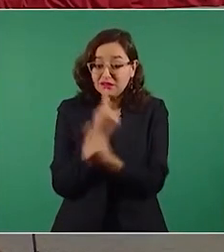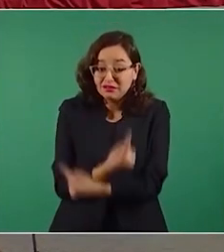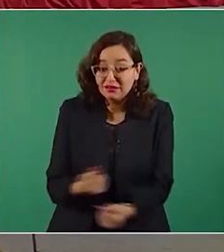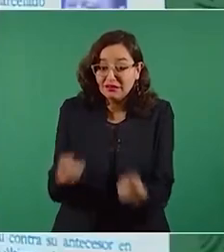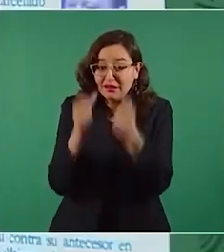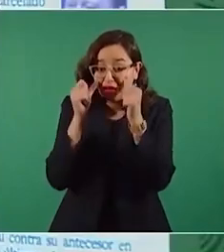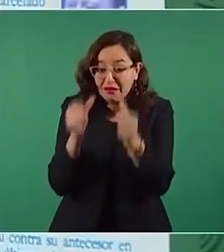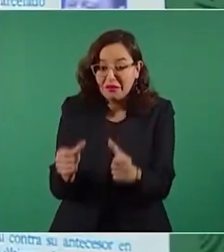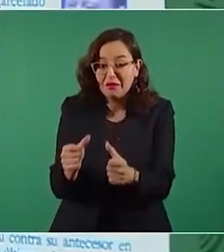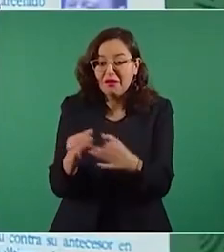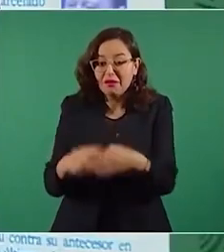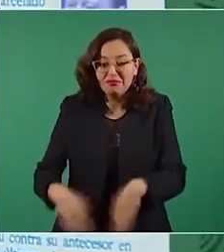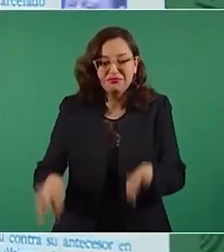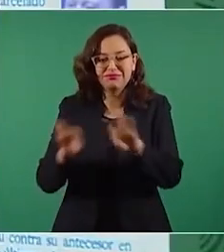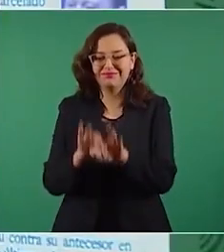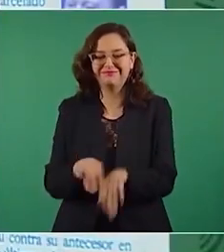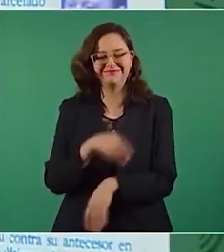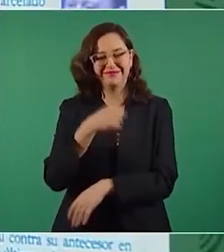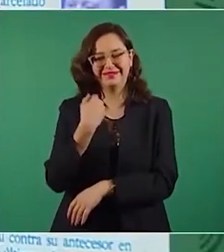no, están en contra de nosotros.